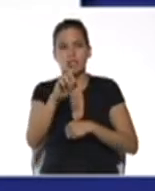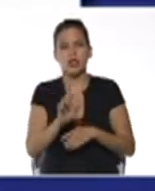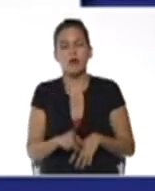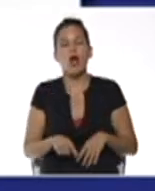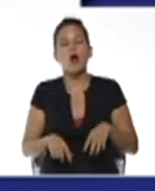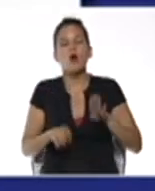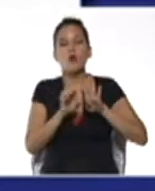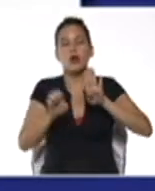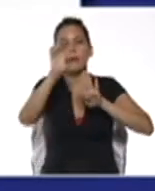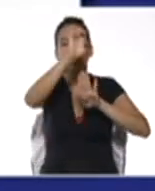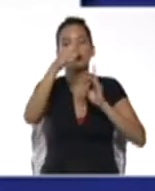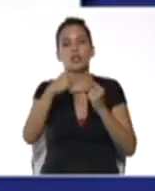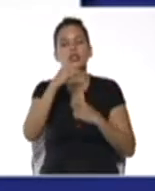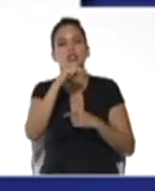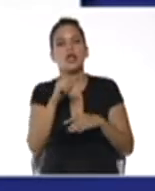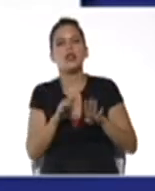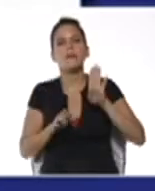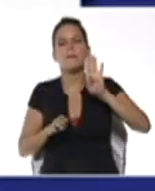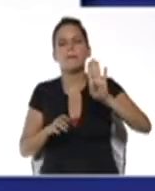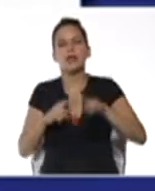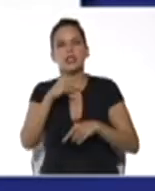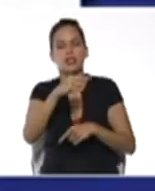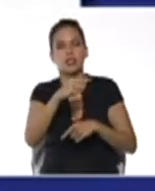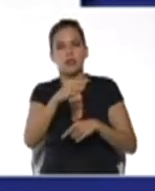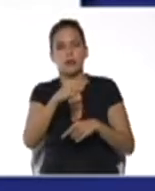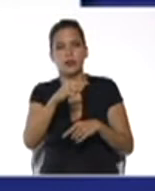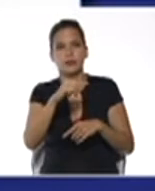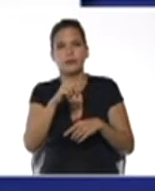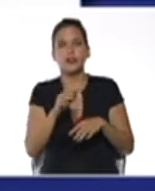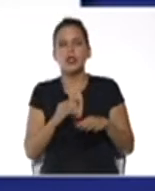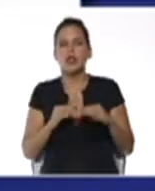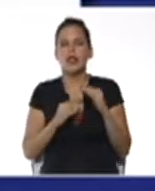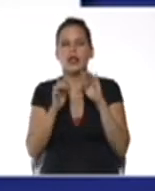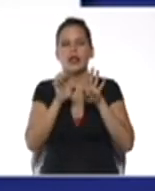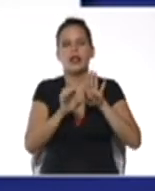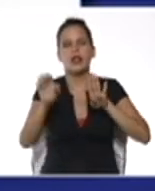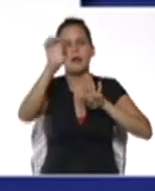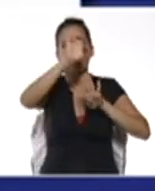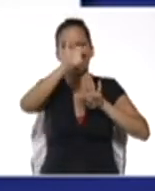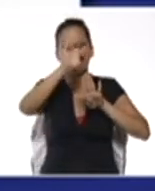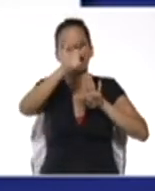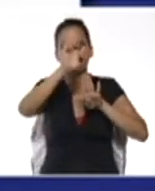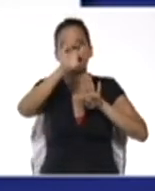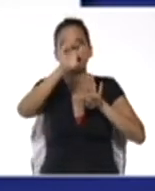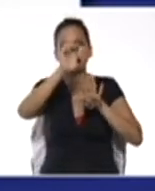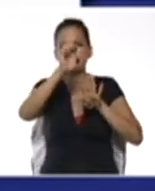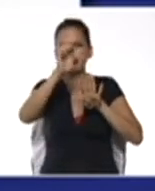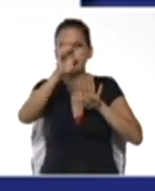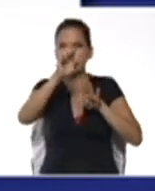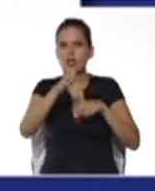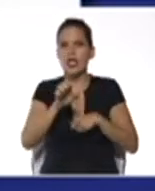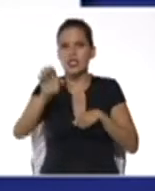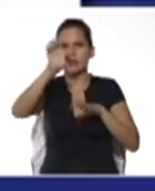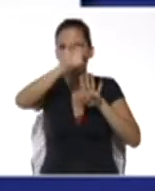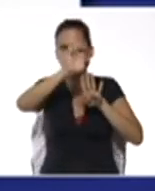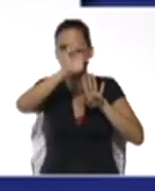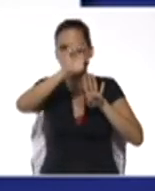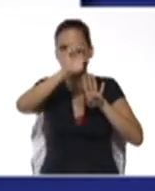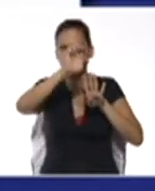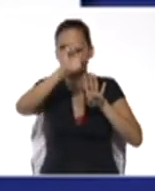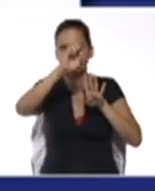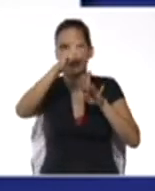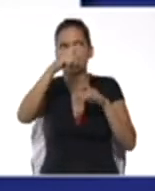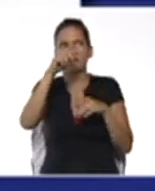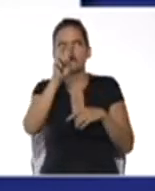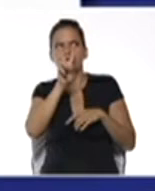potencia de base negativa elevada a un exponente par tiene signo positivo. Ejemplo, el